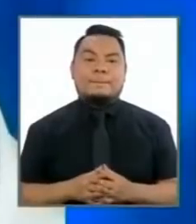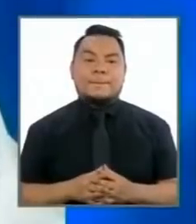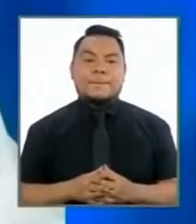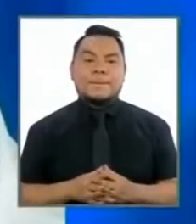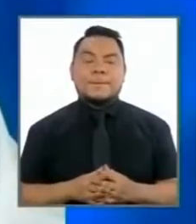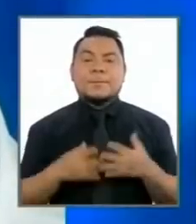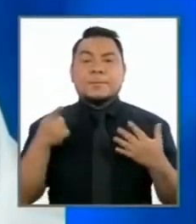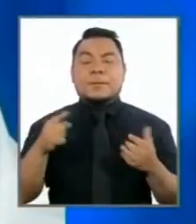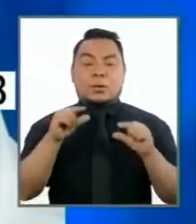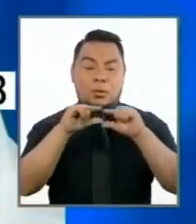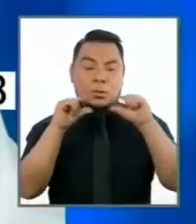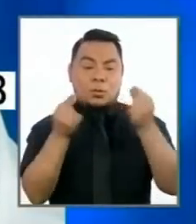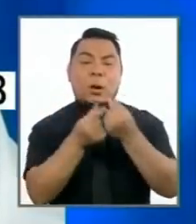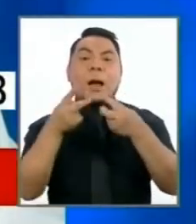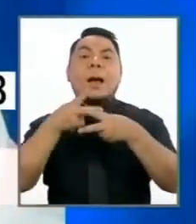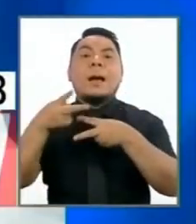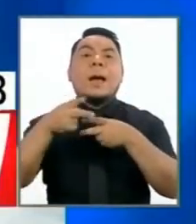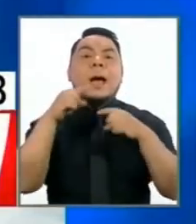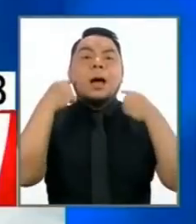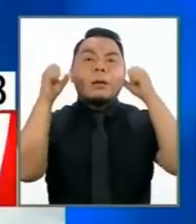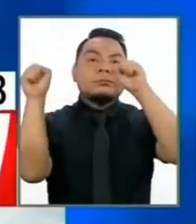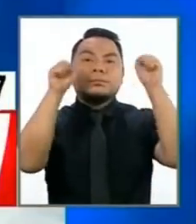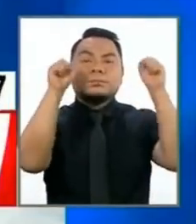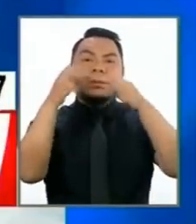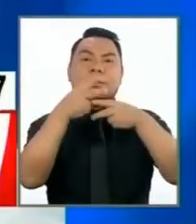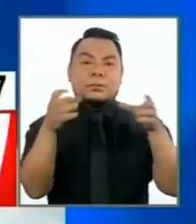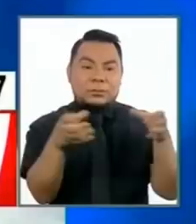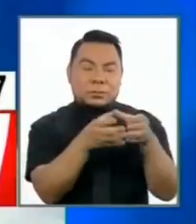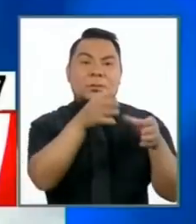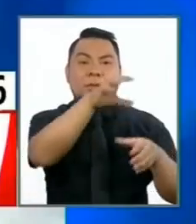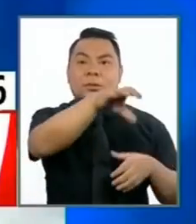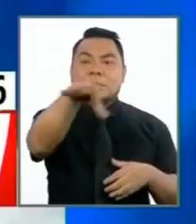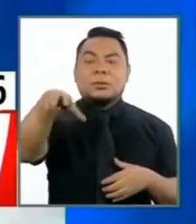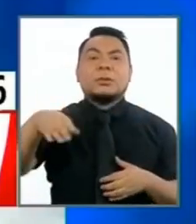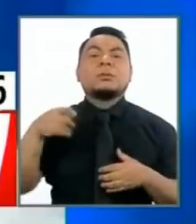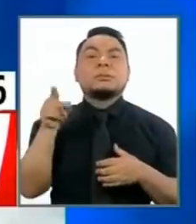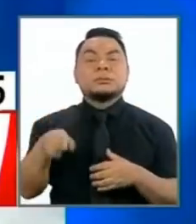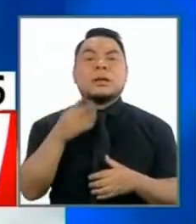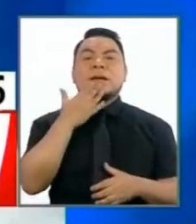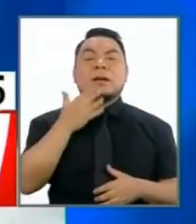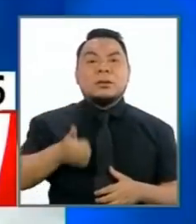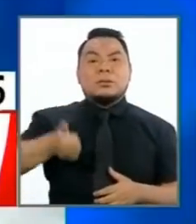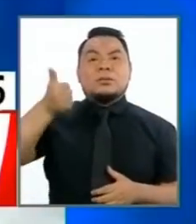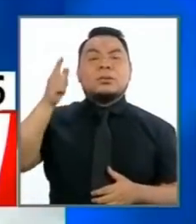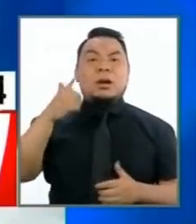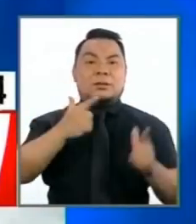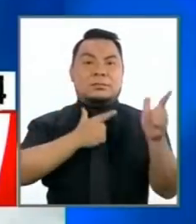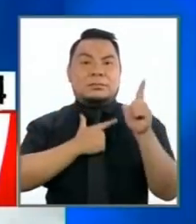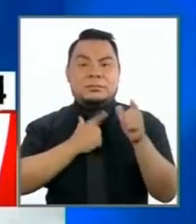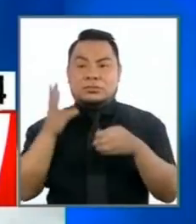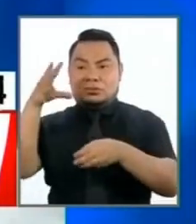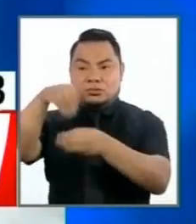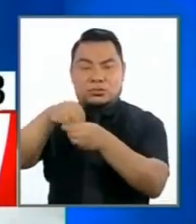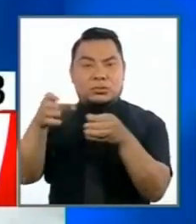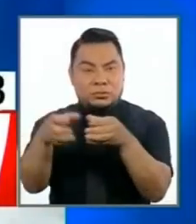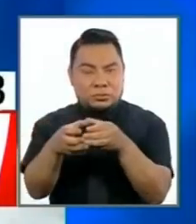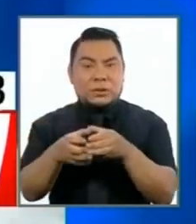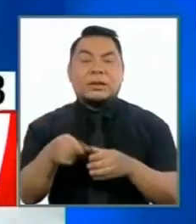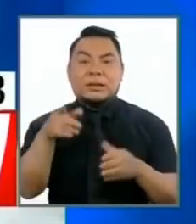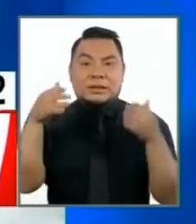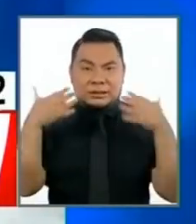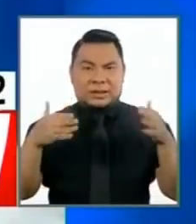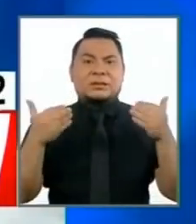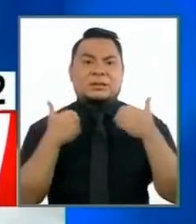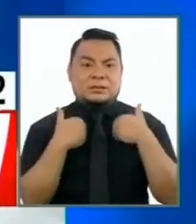Las rondas urbanas y campesinas estarán dirigidas por los licenciados de las Fuerzas Armadas con quienes